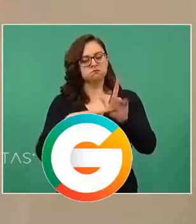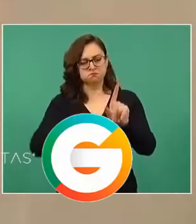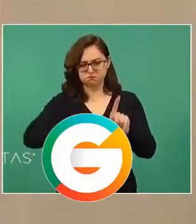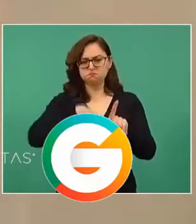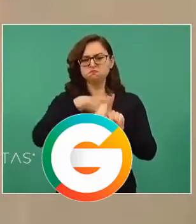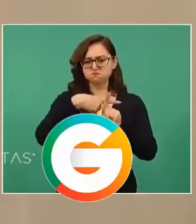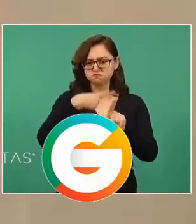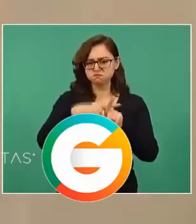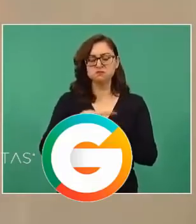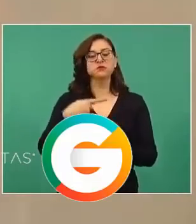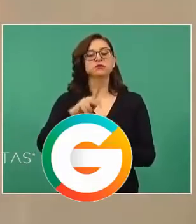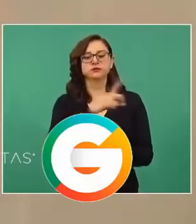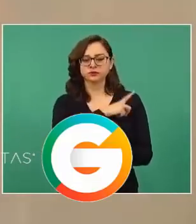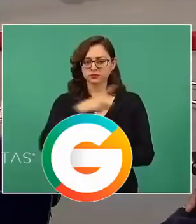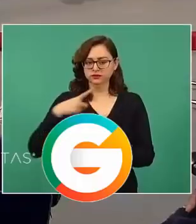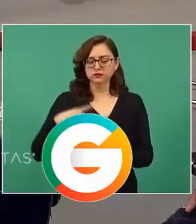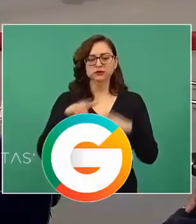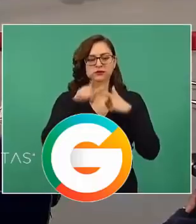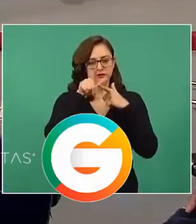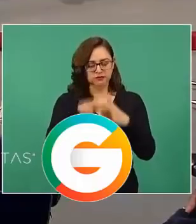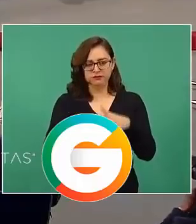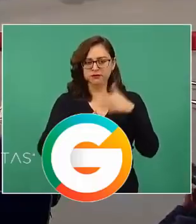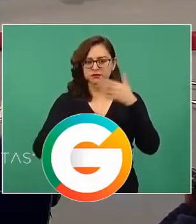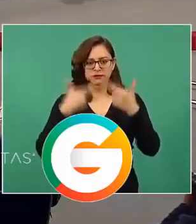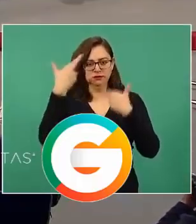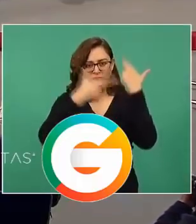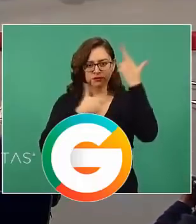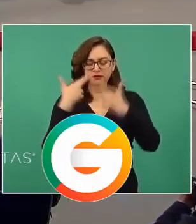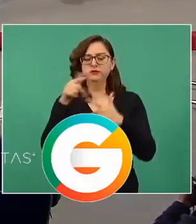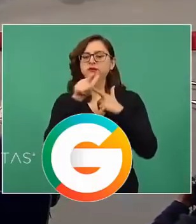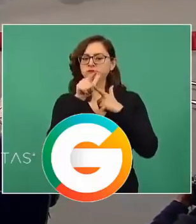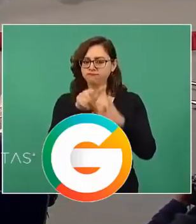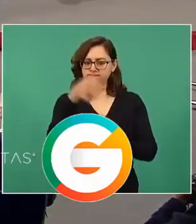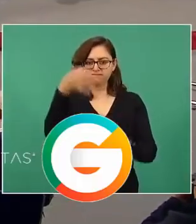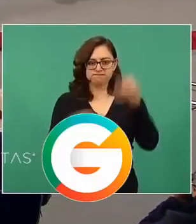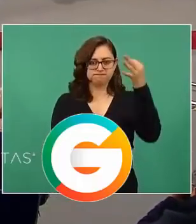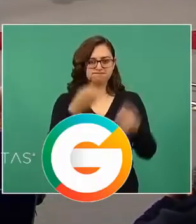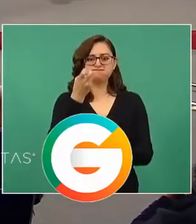pero se tiene que seguir el proceso jurídico. Eso es lo que tenemos que informar. Gracias.